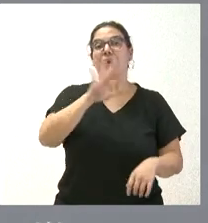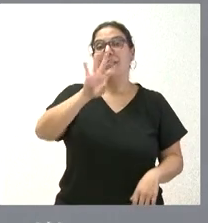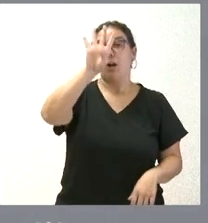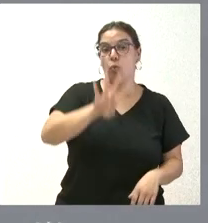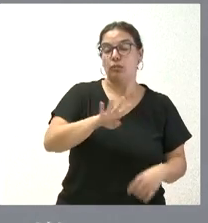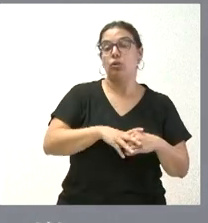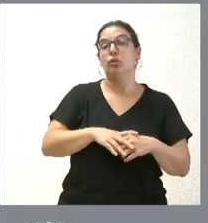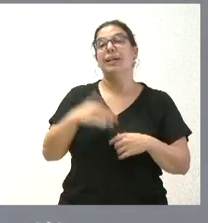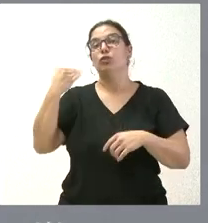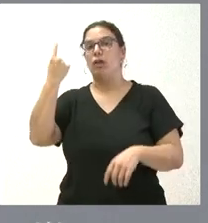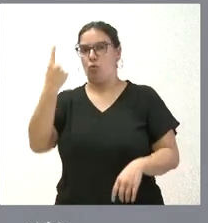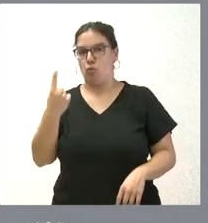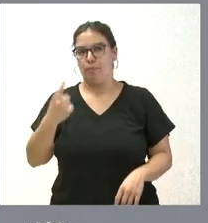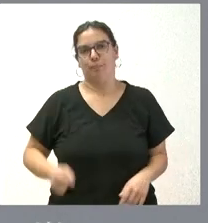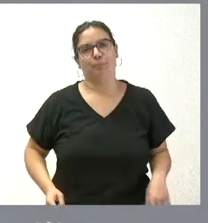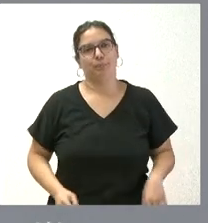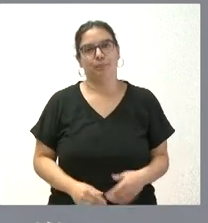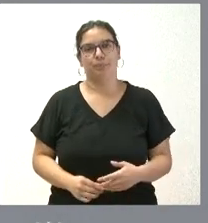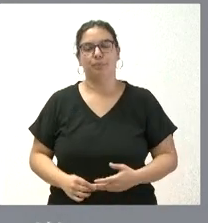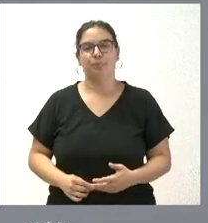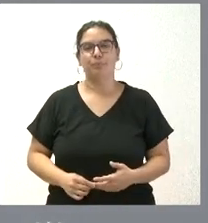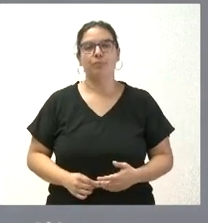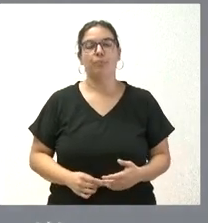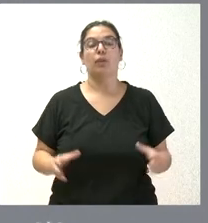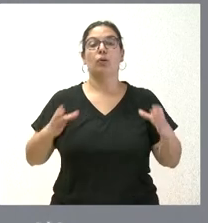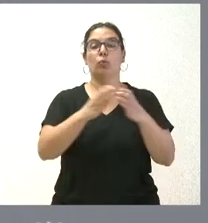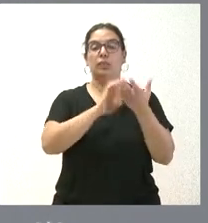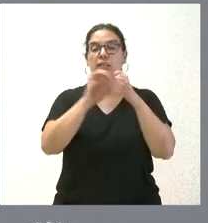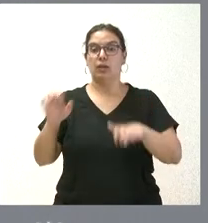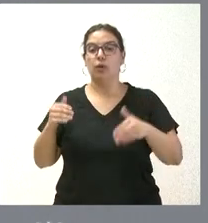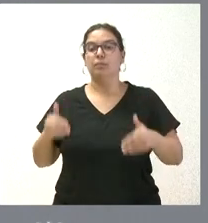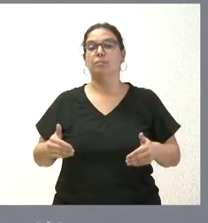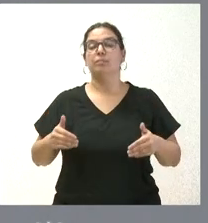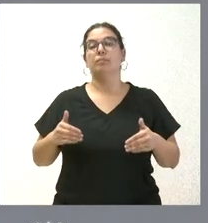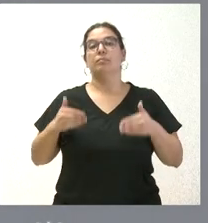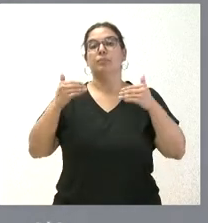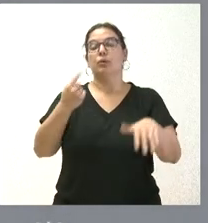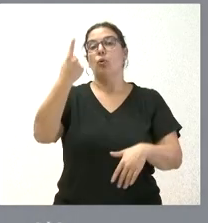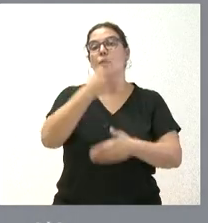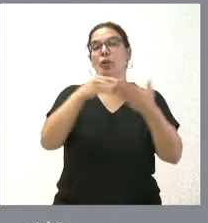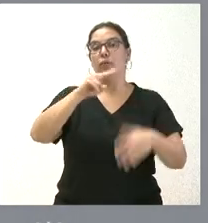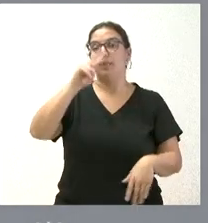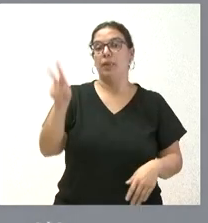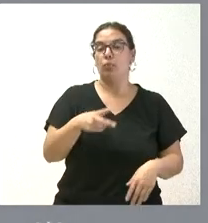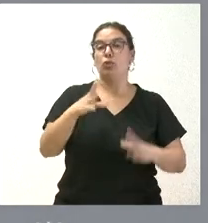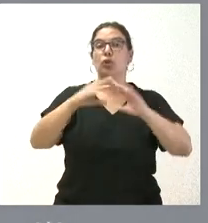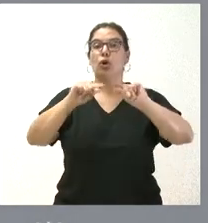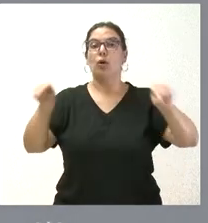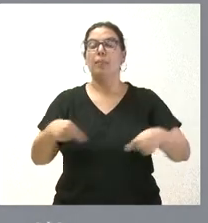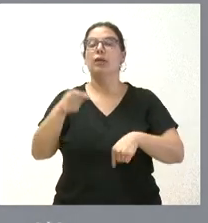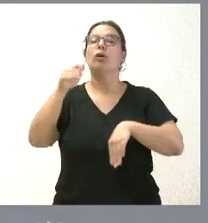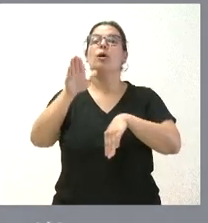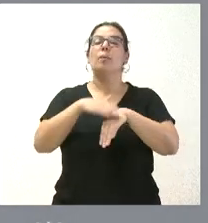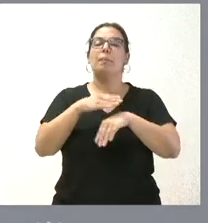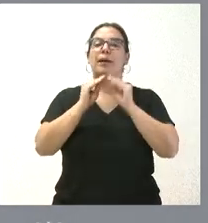1 en Soria. La Junta prorroga por algo más de un millón de euros el convenio para la fabricación de tarjetas de tacógrafo